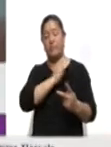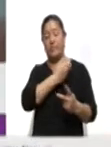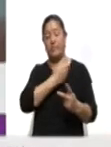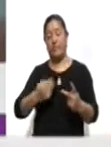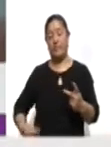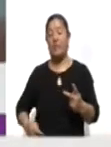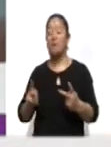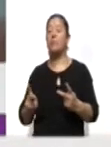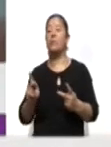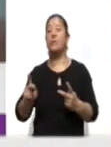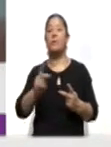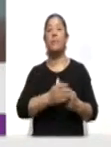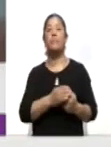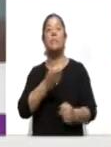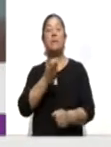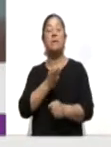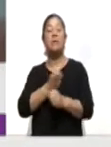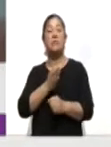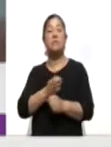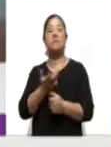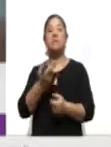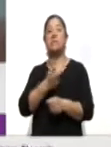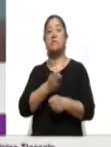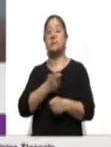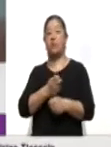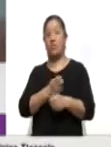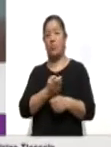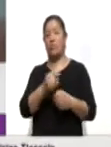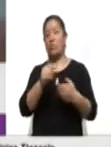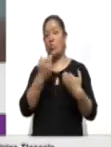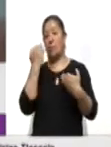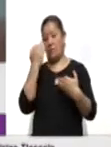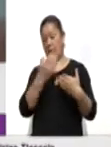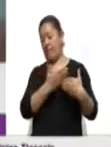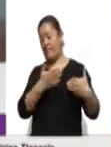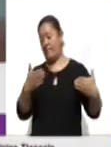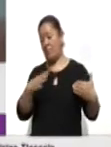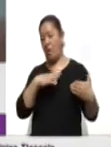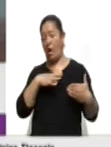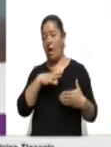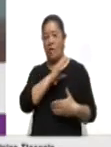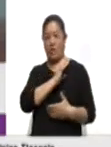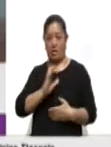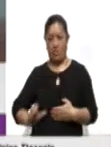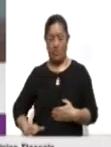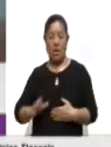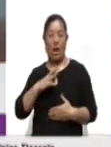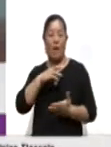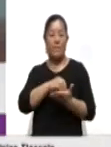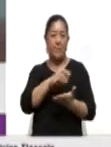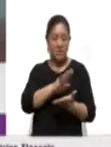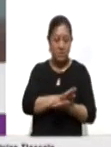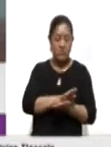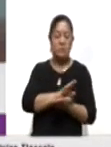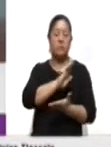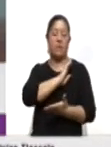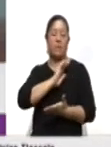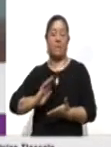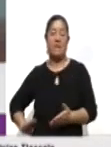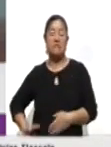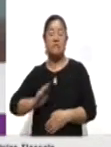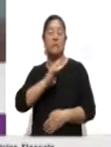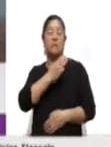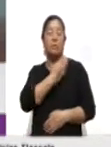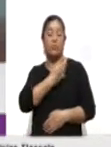segundo periodo del registro de candidaturas que implica, bueno, pues el registro de los cargos a presidencias municipales